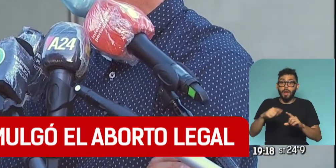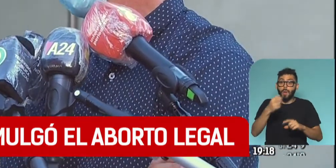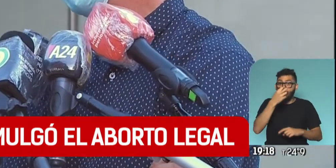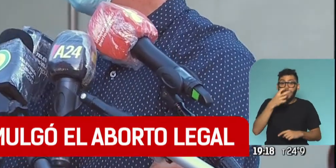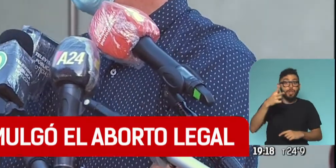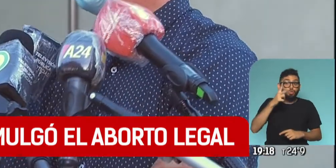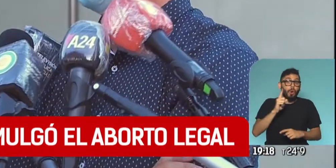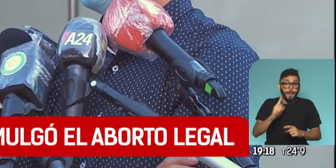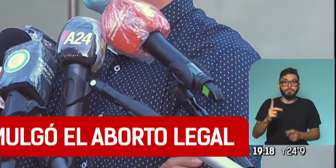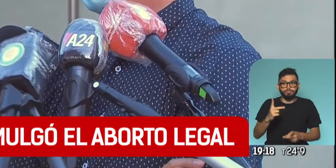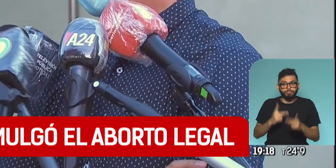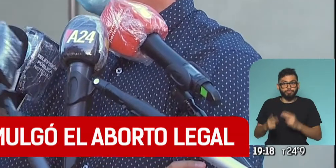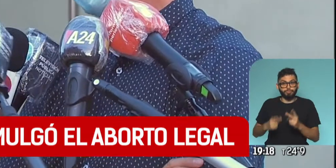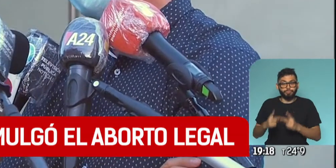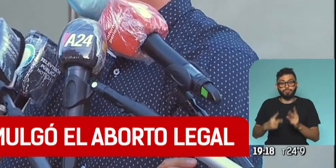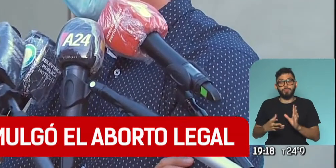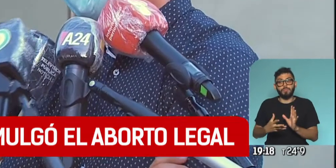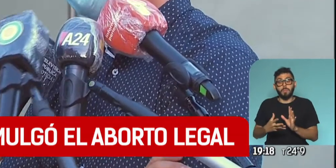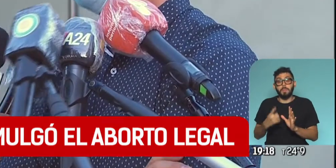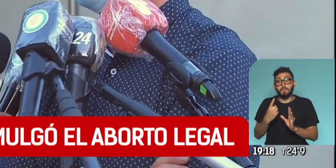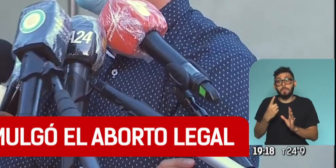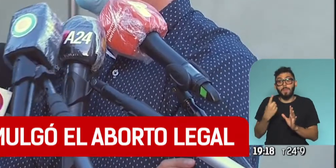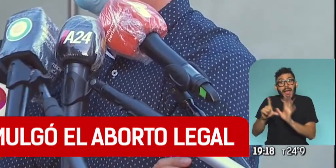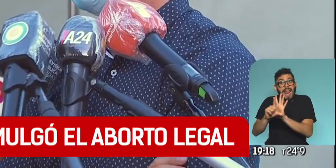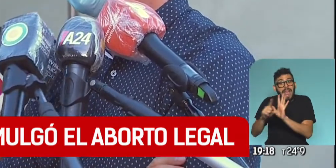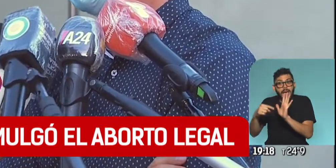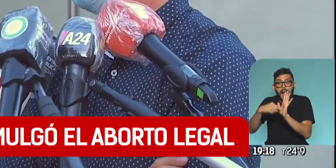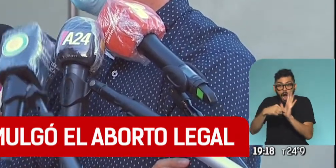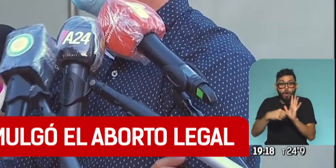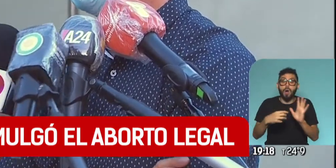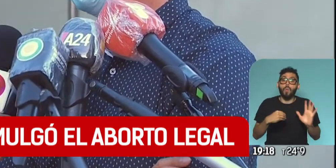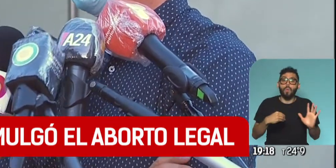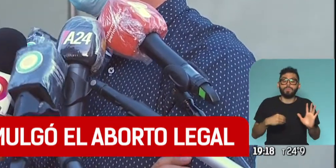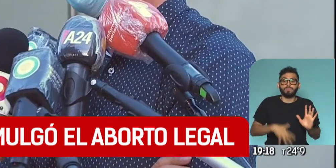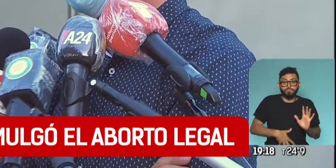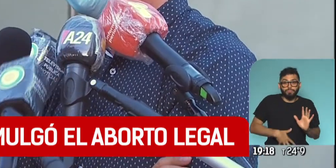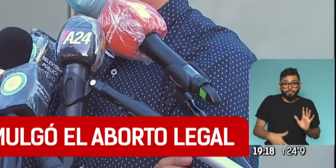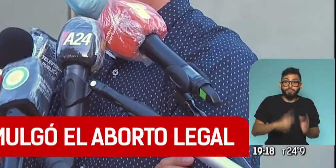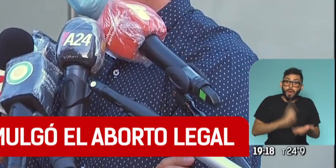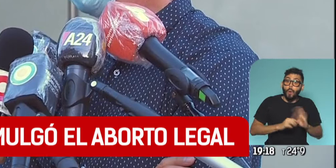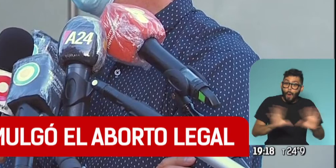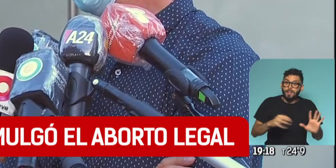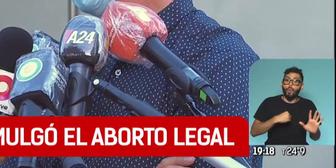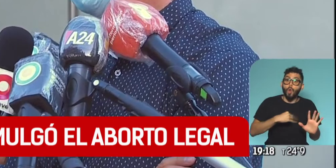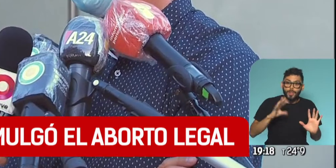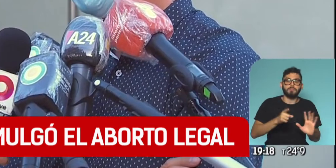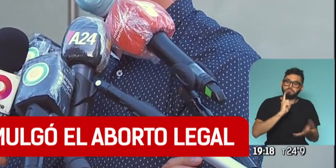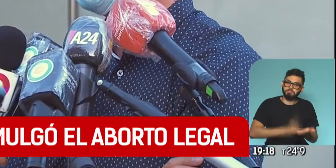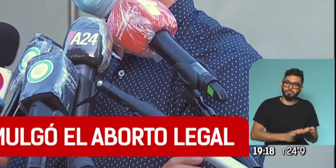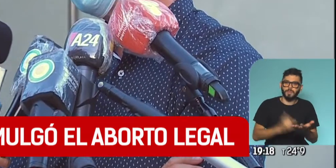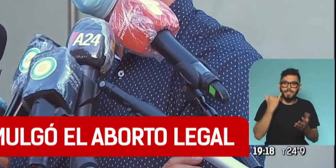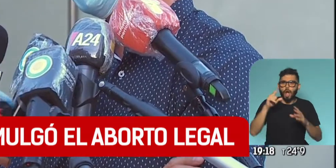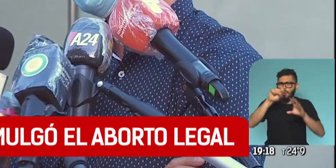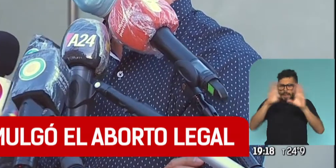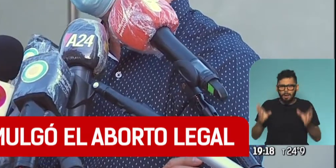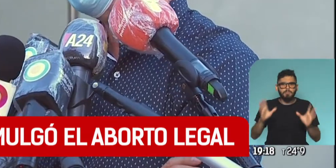marco de la ley. Y ahora ya se vuelve legal la interrupción voluntaria, con lo cual ya tenemos una gimnasia, los hospitales están preparados,